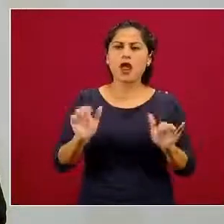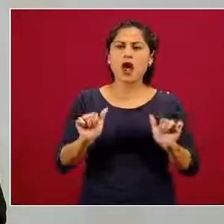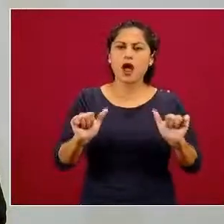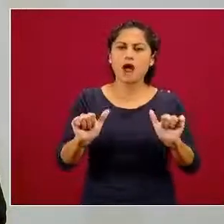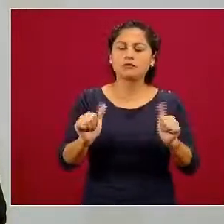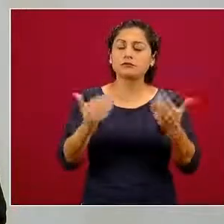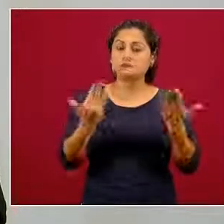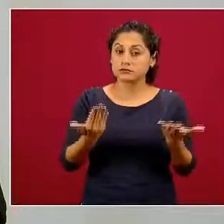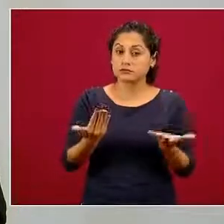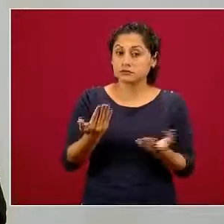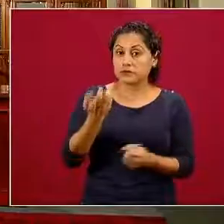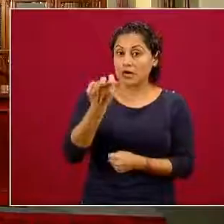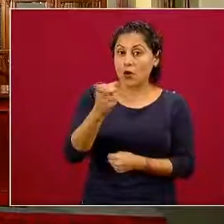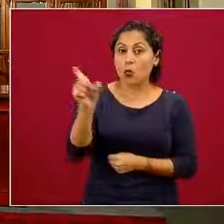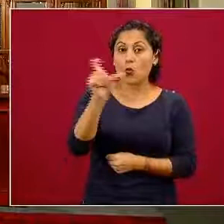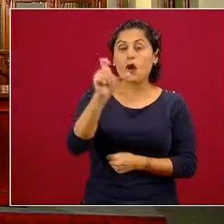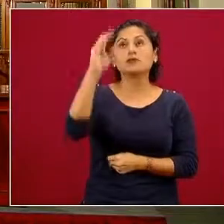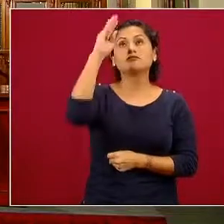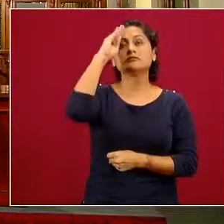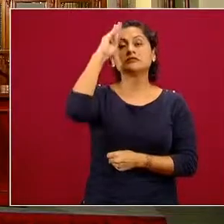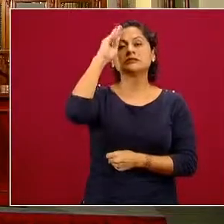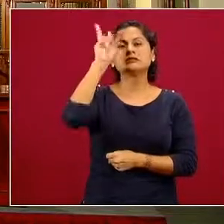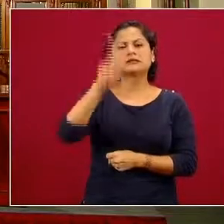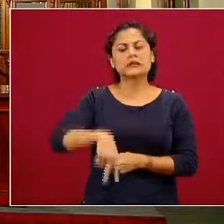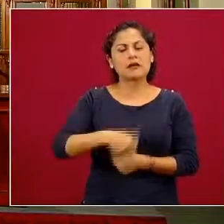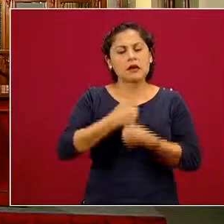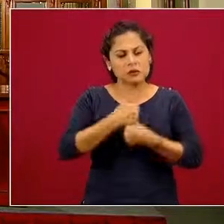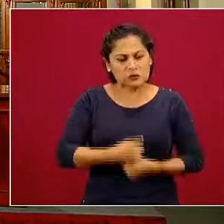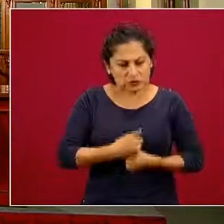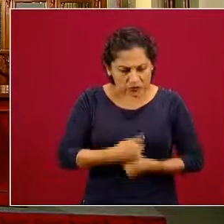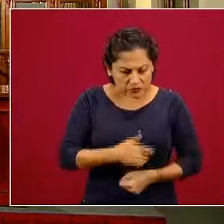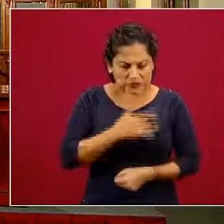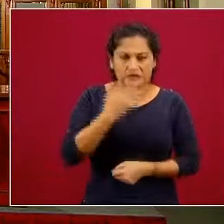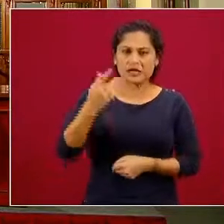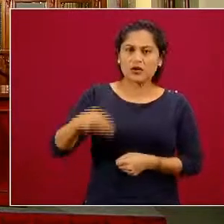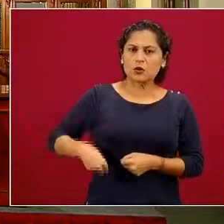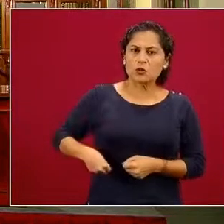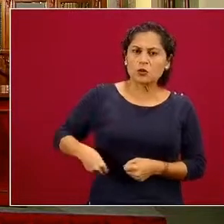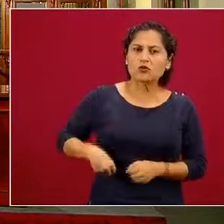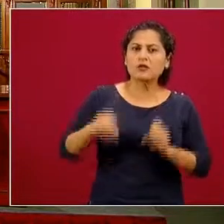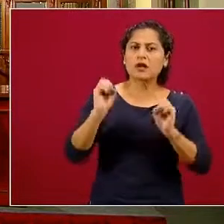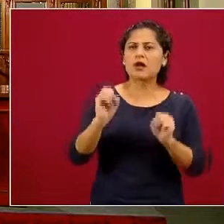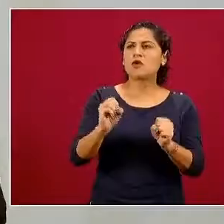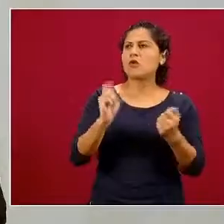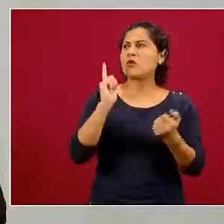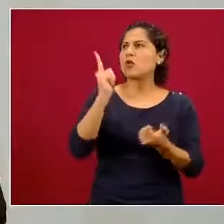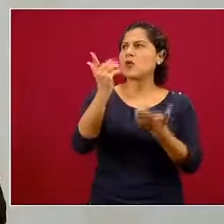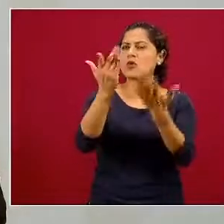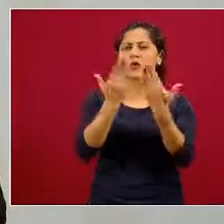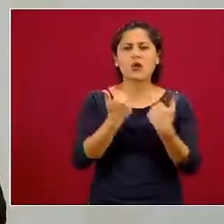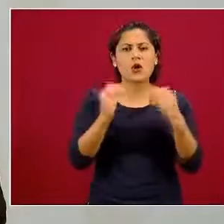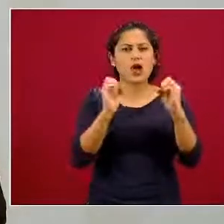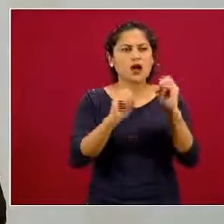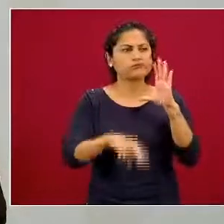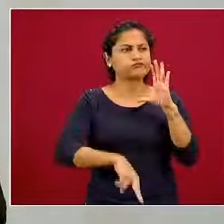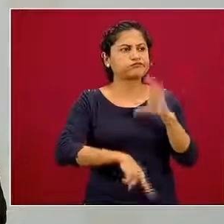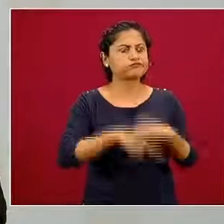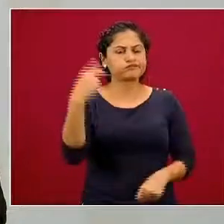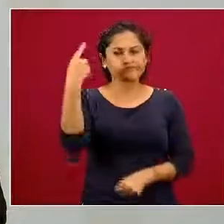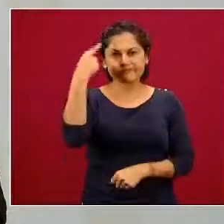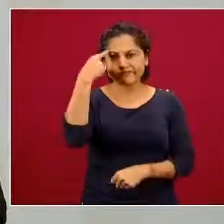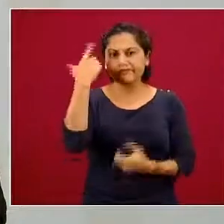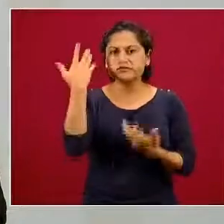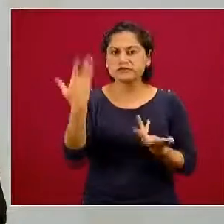que en ese momento genera dolor, culpa, desesperanza, y pareciera que es la única